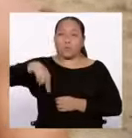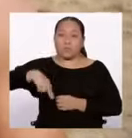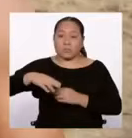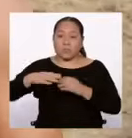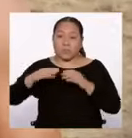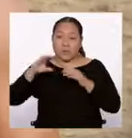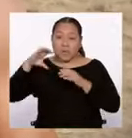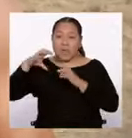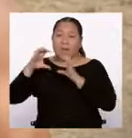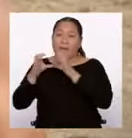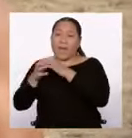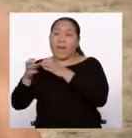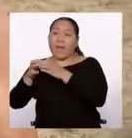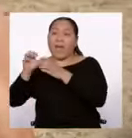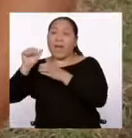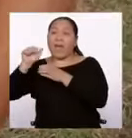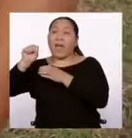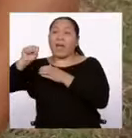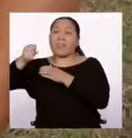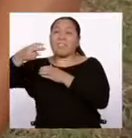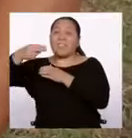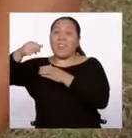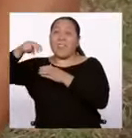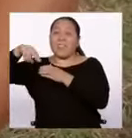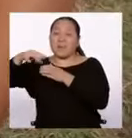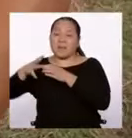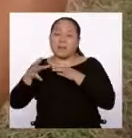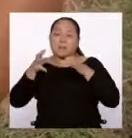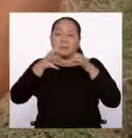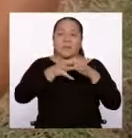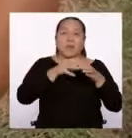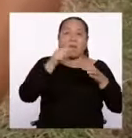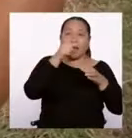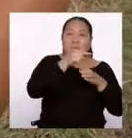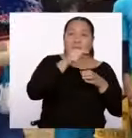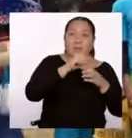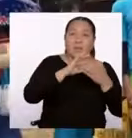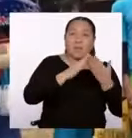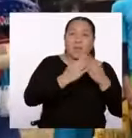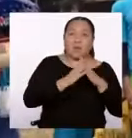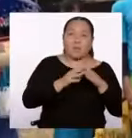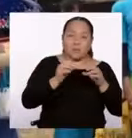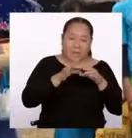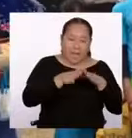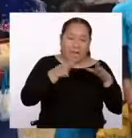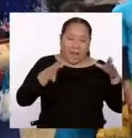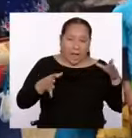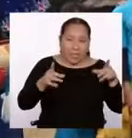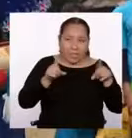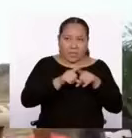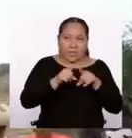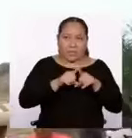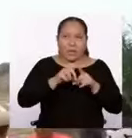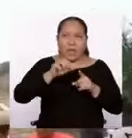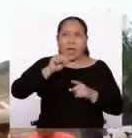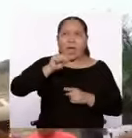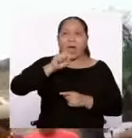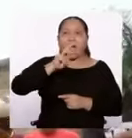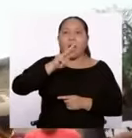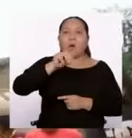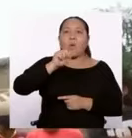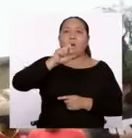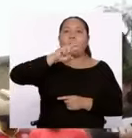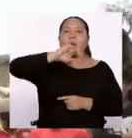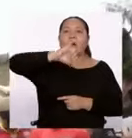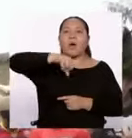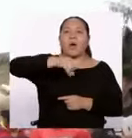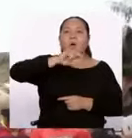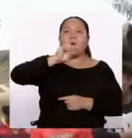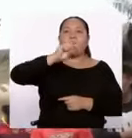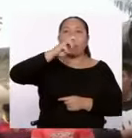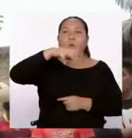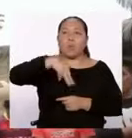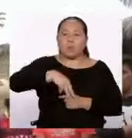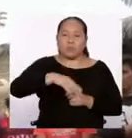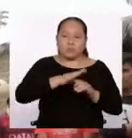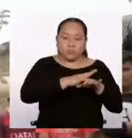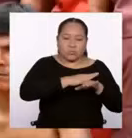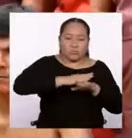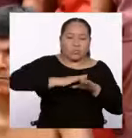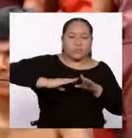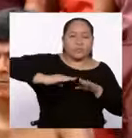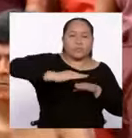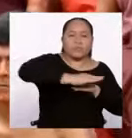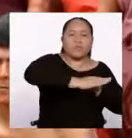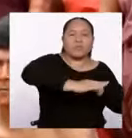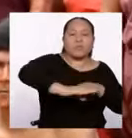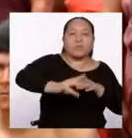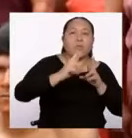originaria más grande de nuestra Amazonía. Los Aguajún se extendieron por toda la cuenca del río Cenepa